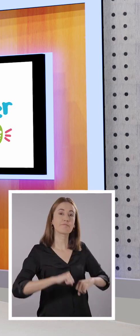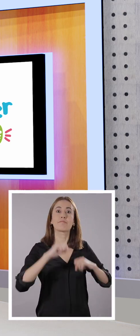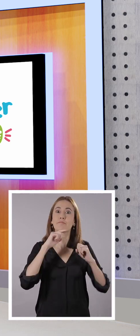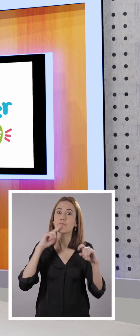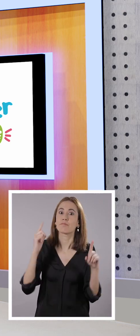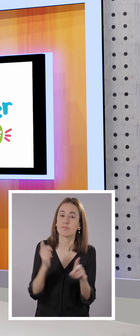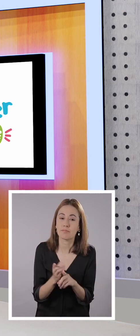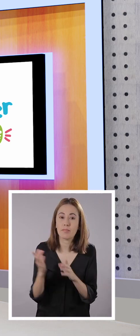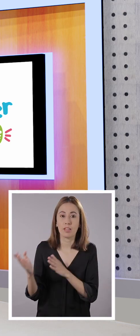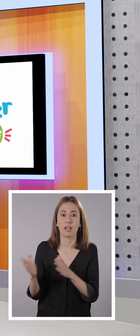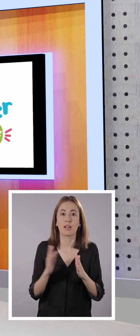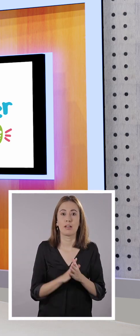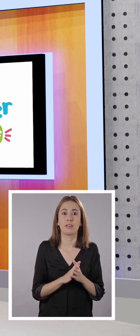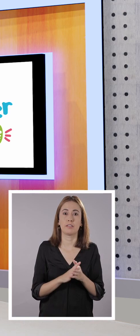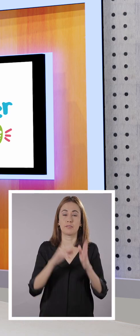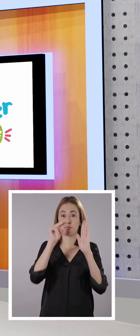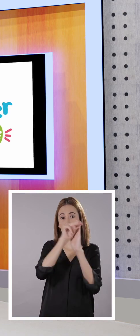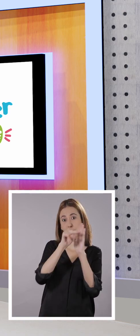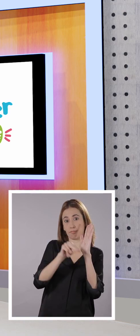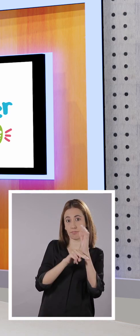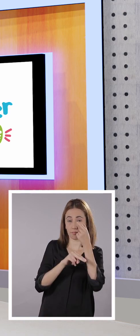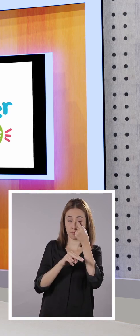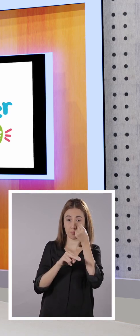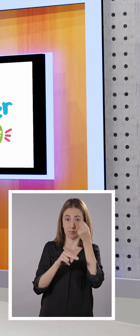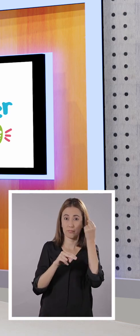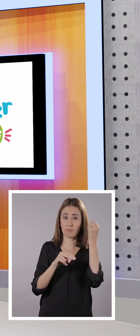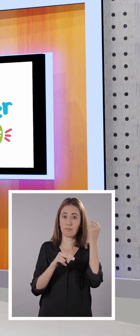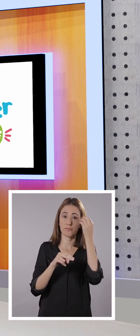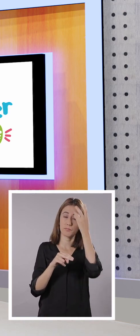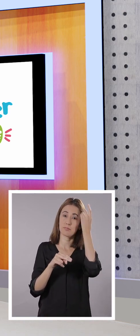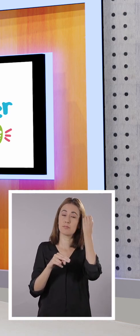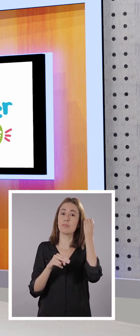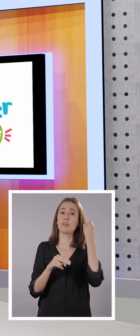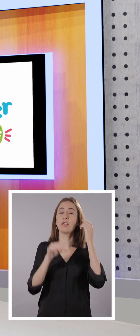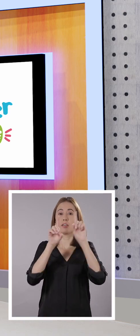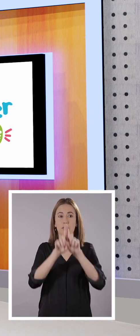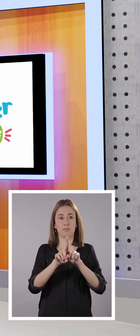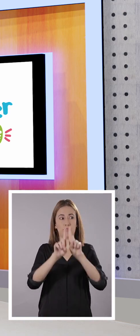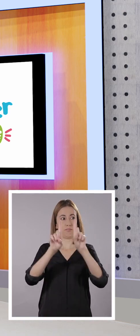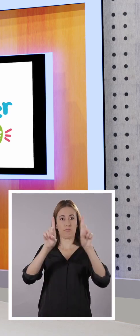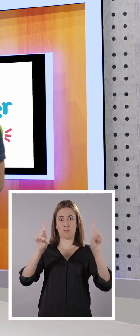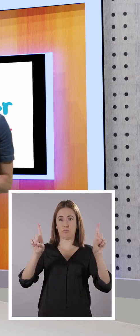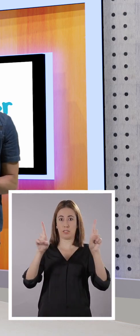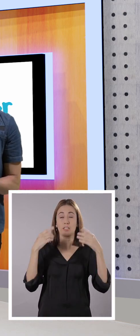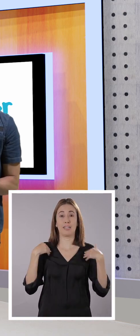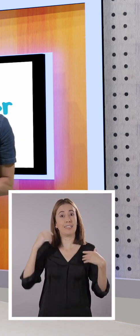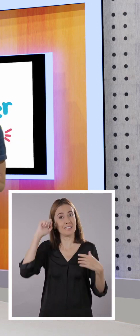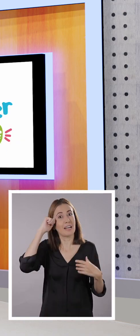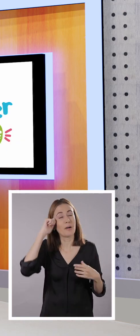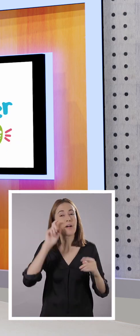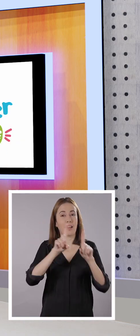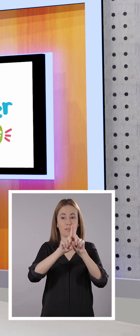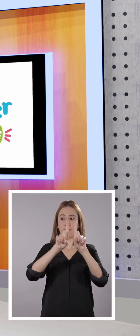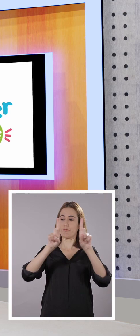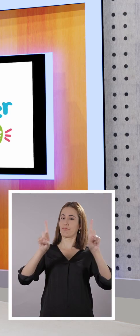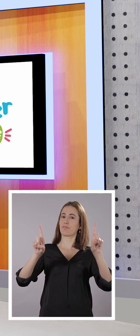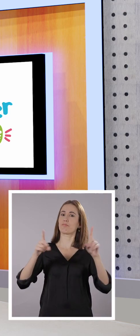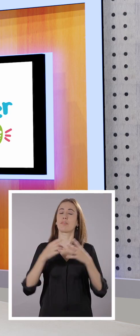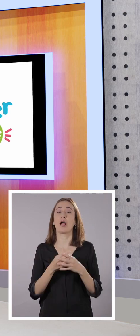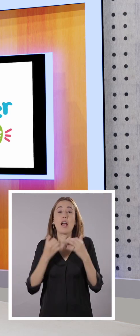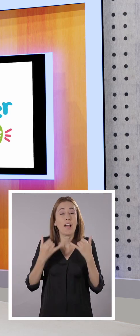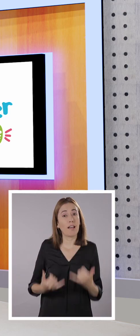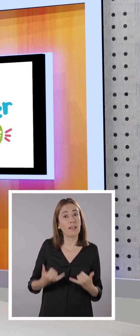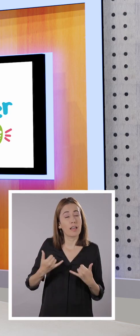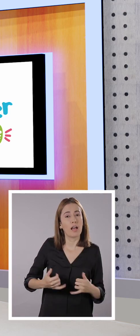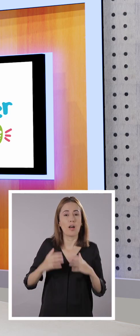Claro que sí. Creo que un buen protocolo son los juegos con sana distancia, que fue lo que hicimos hace un momento.